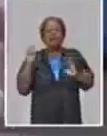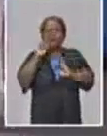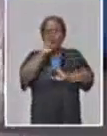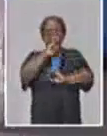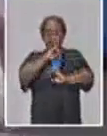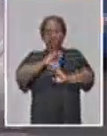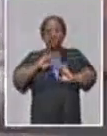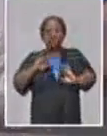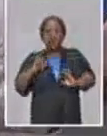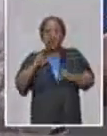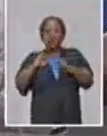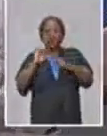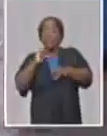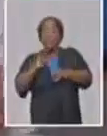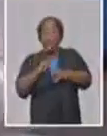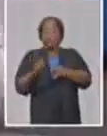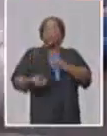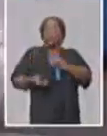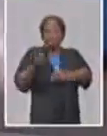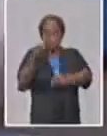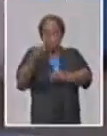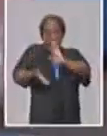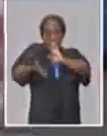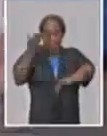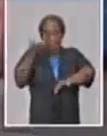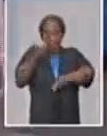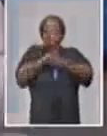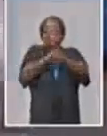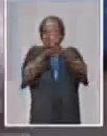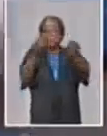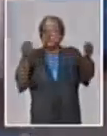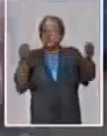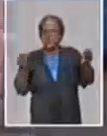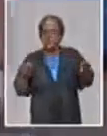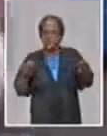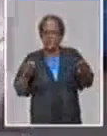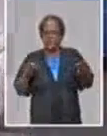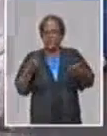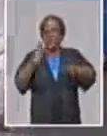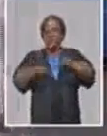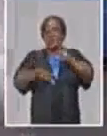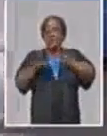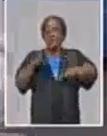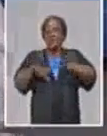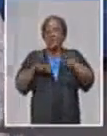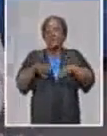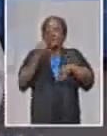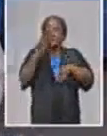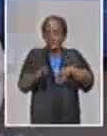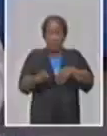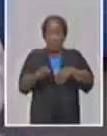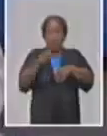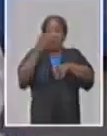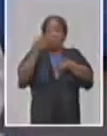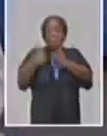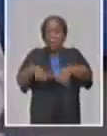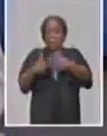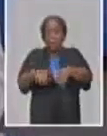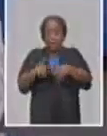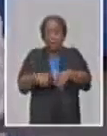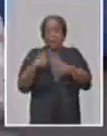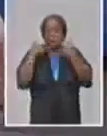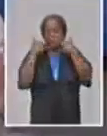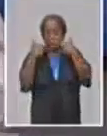de que si la utilidad se genera, se distribuye. Y se distribuye a partir de haberse generado una determinada utilidad con una eficiencia